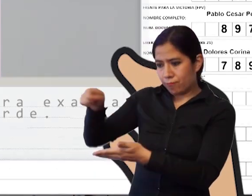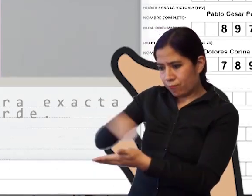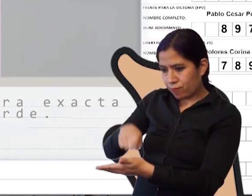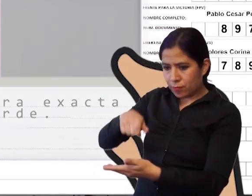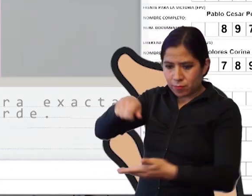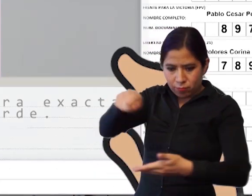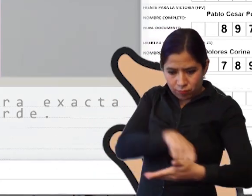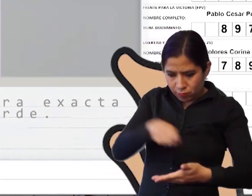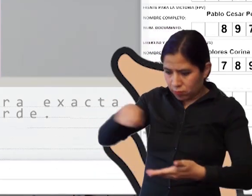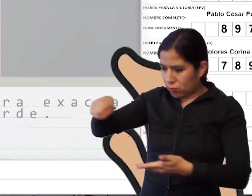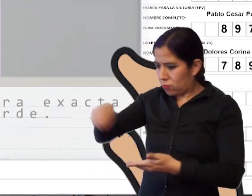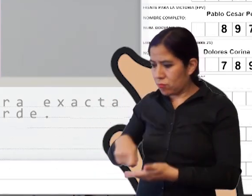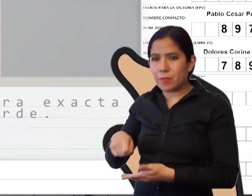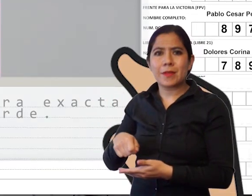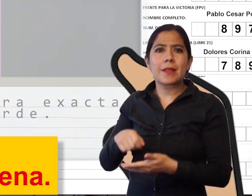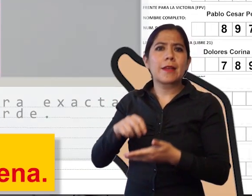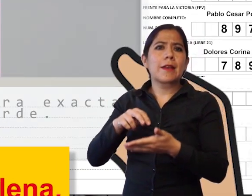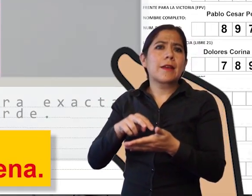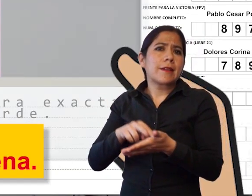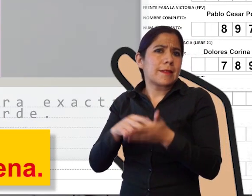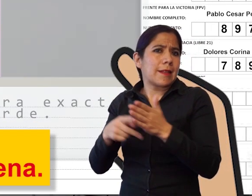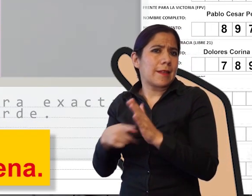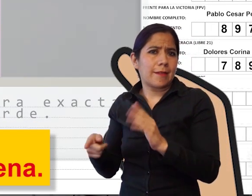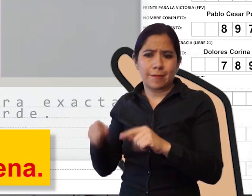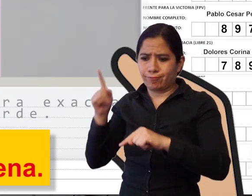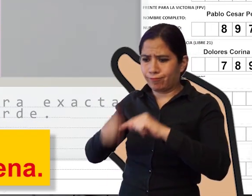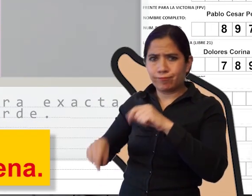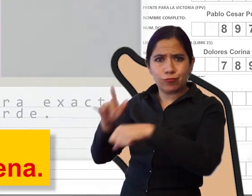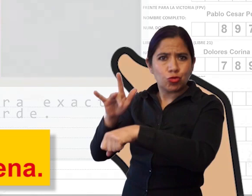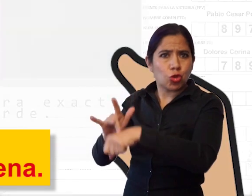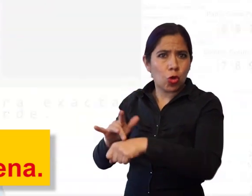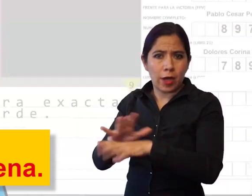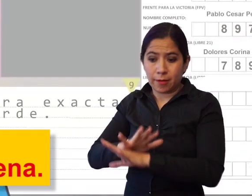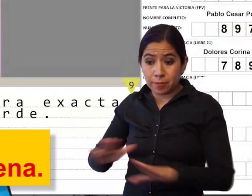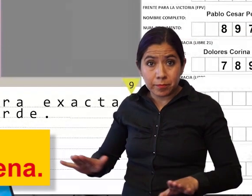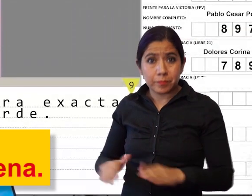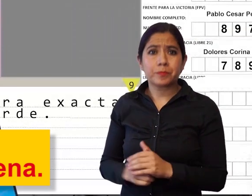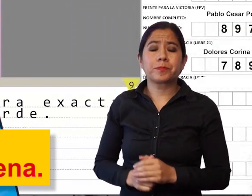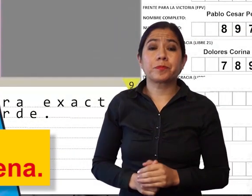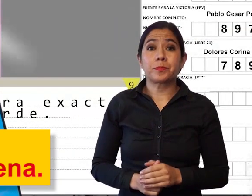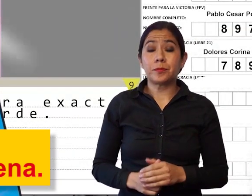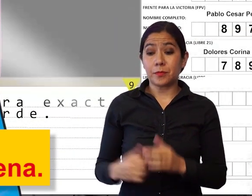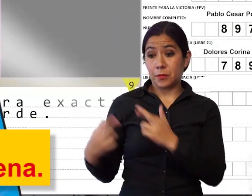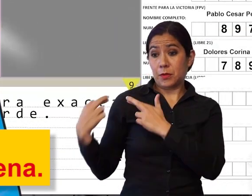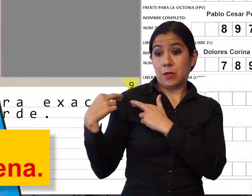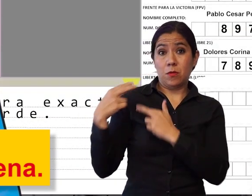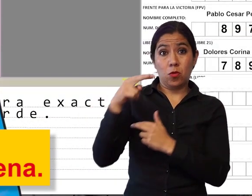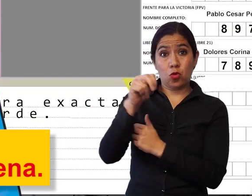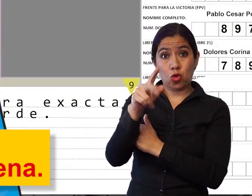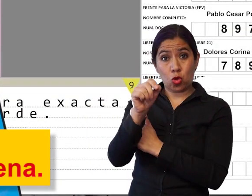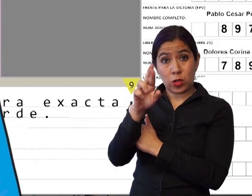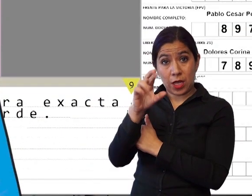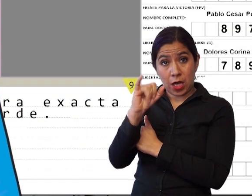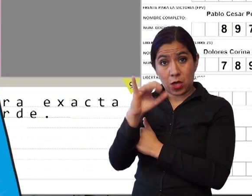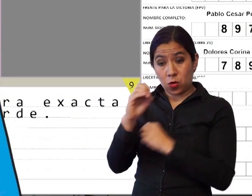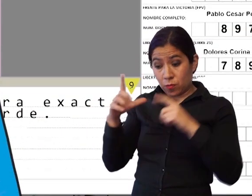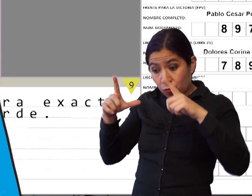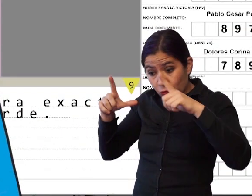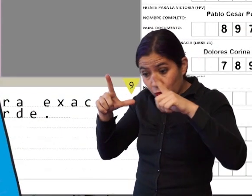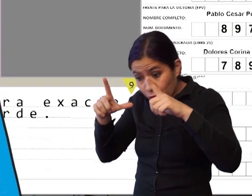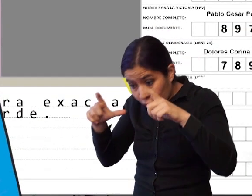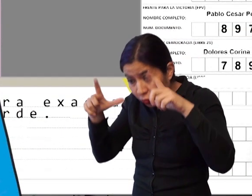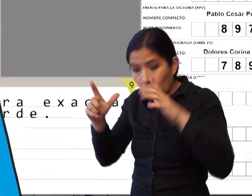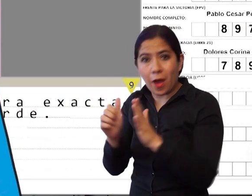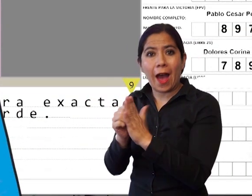de seguridad en las secciones de resultados y observaciones. El notario electoral tomará una foto al